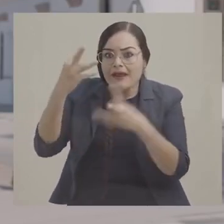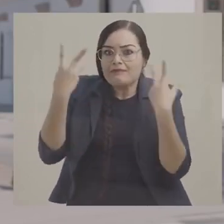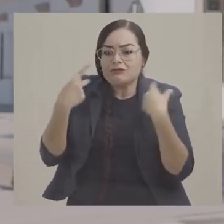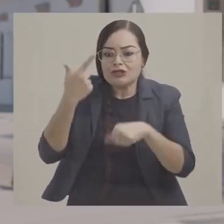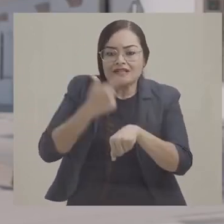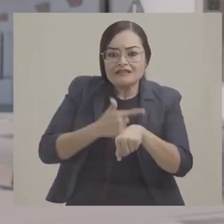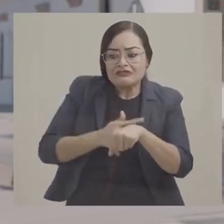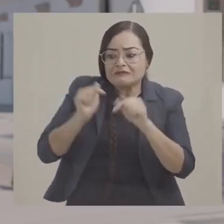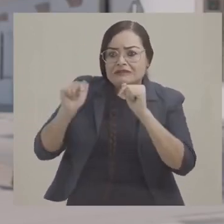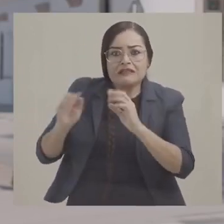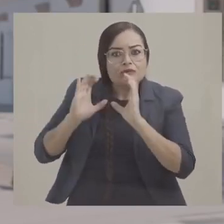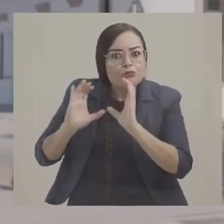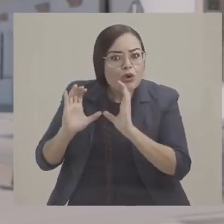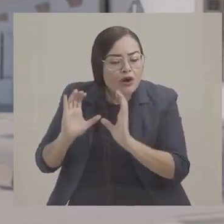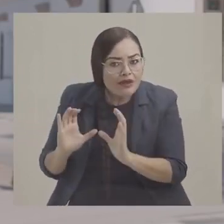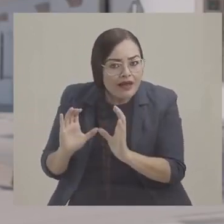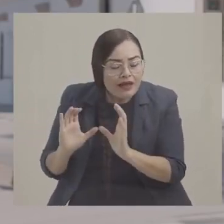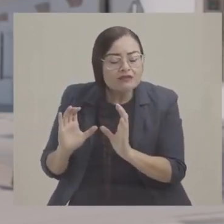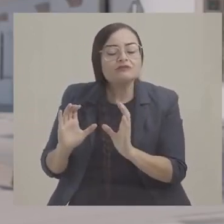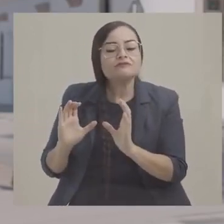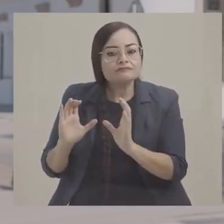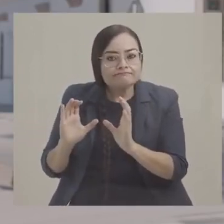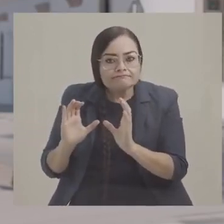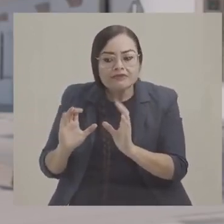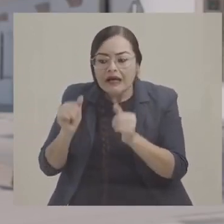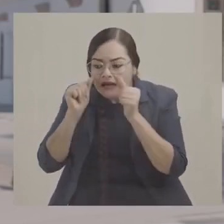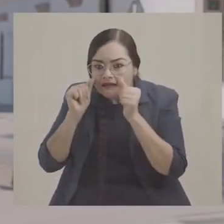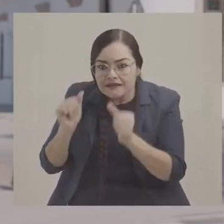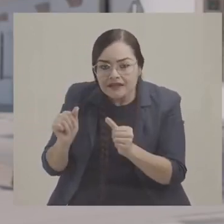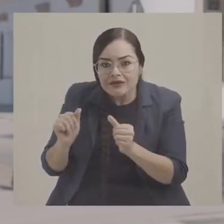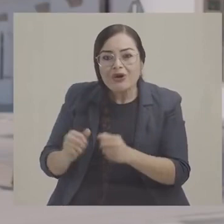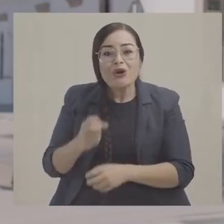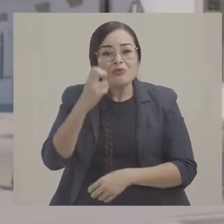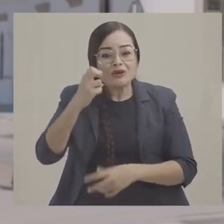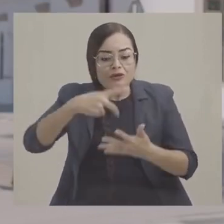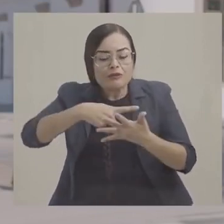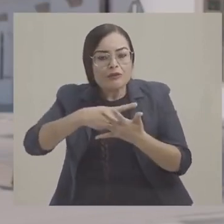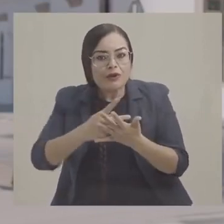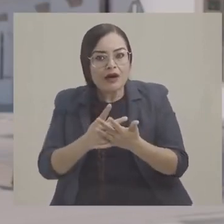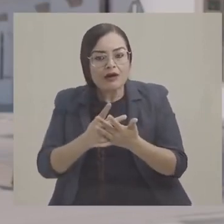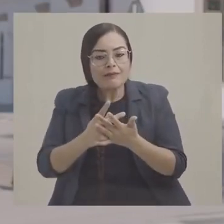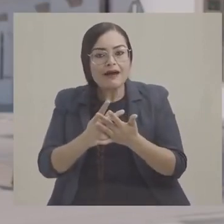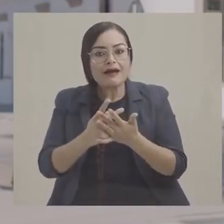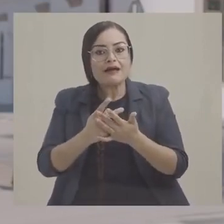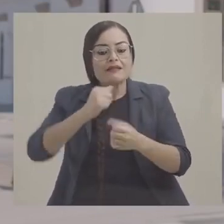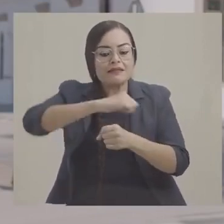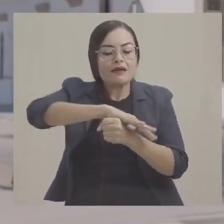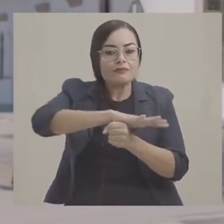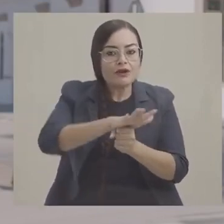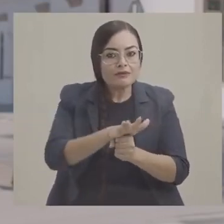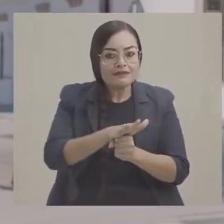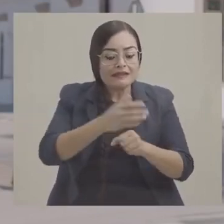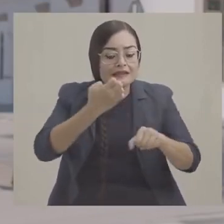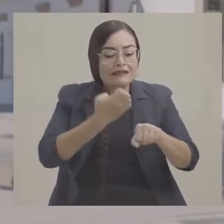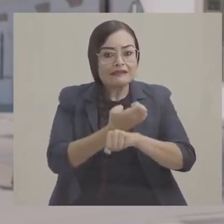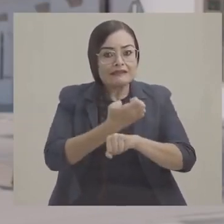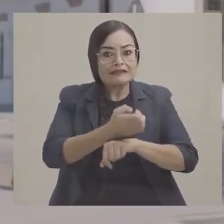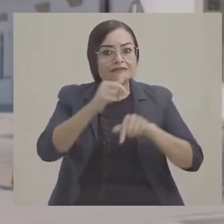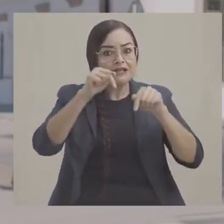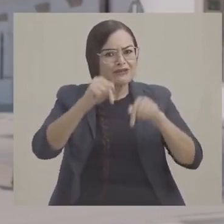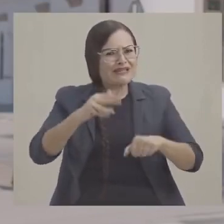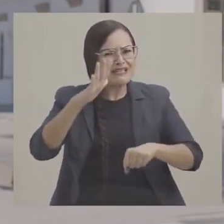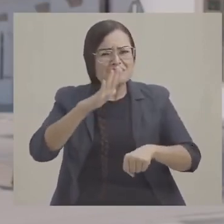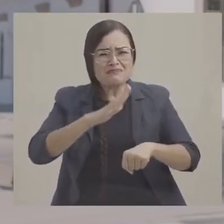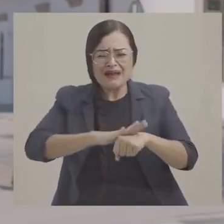para atender a los pacientes de COVID. Y lo más importante, con nuestro programa de pruebas, logramos ser el estado que más